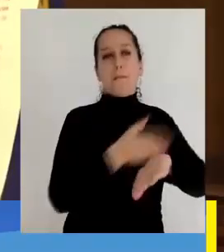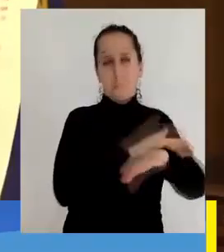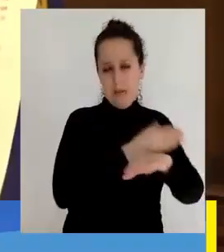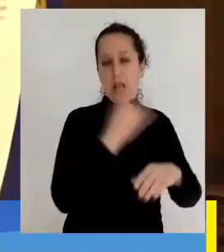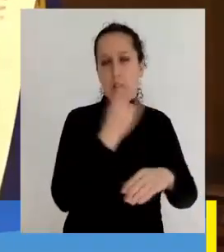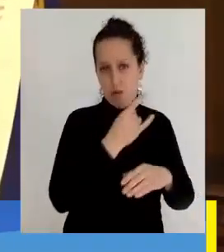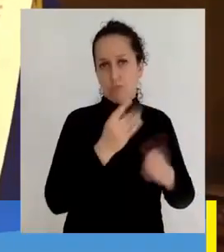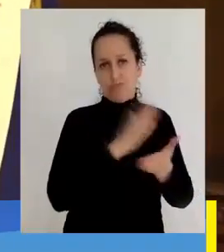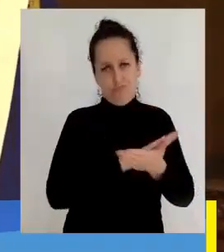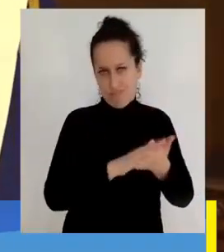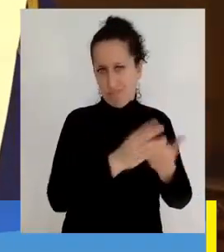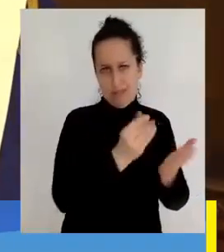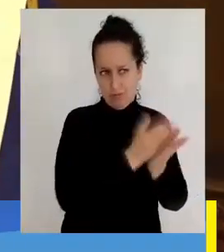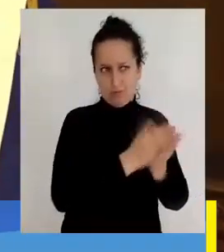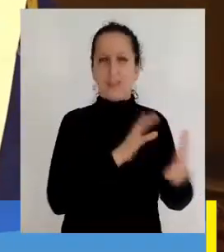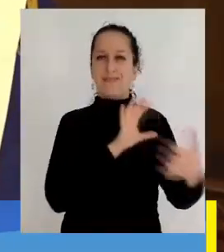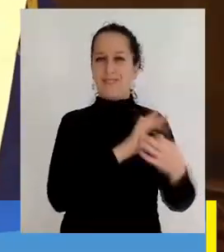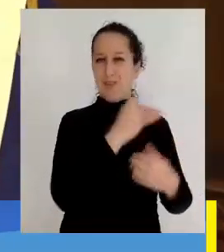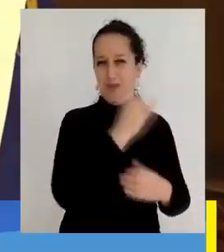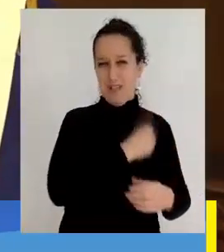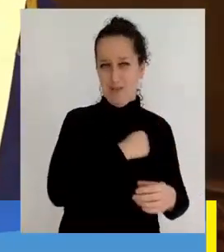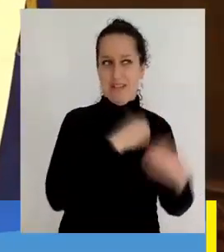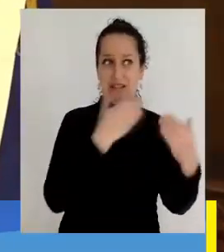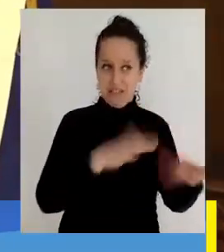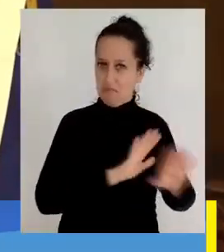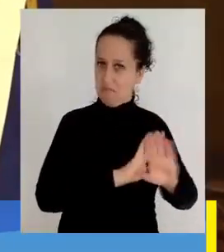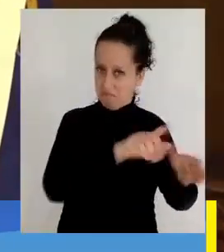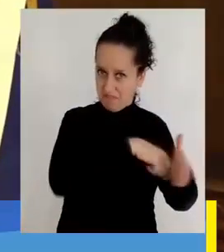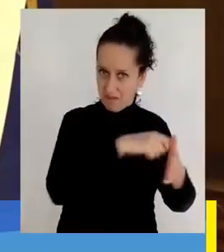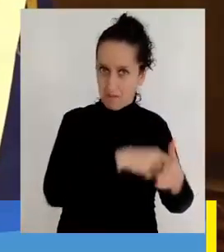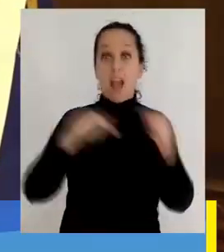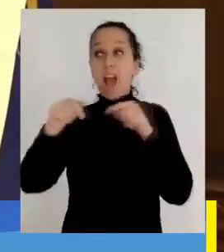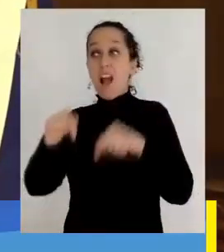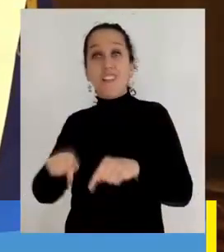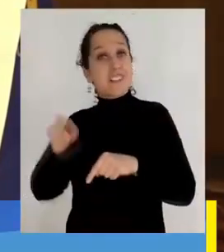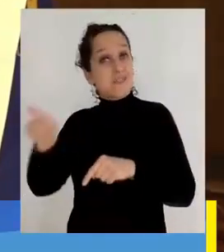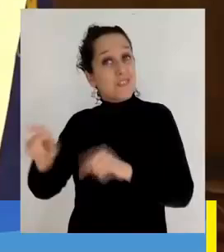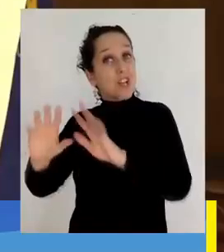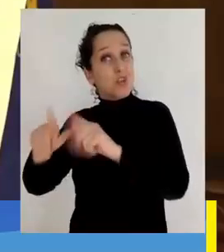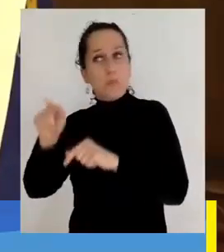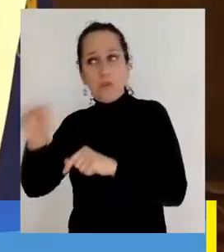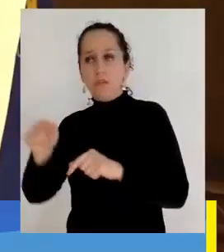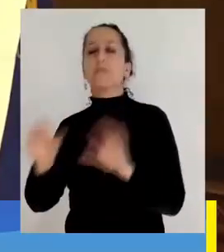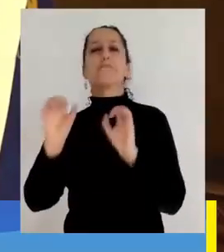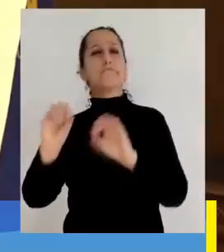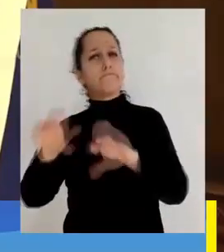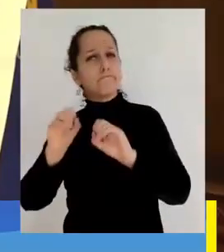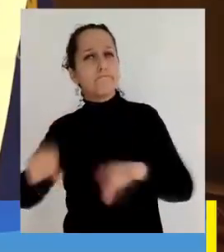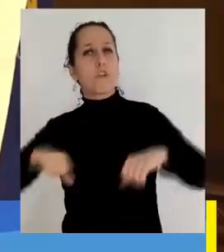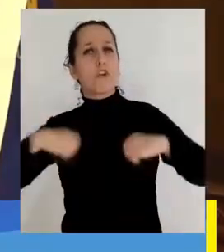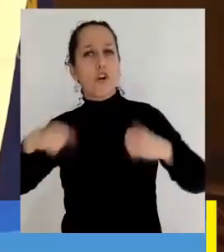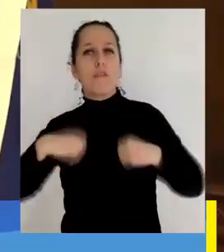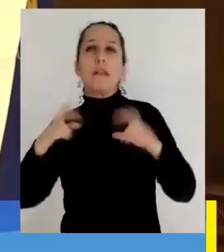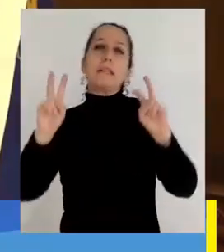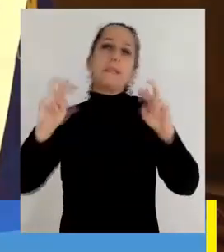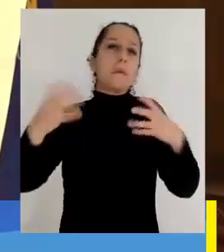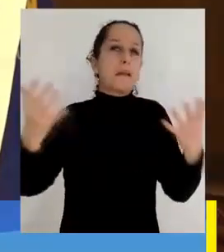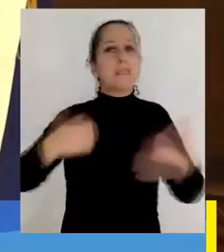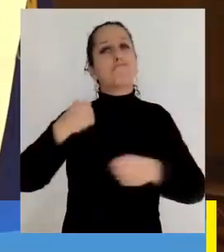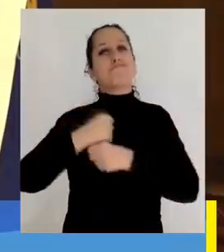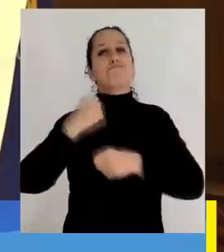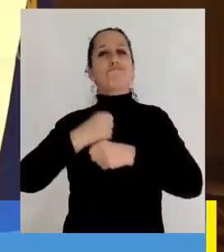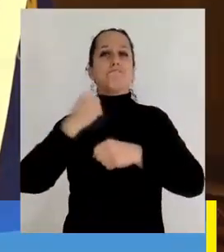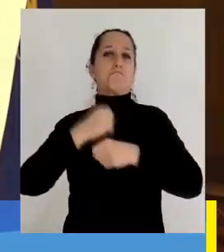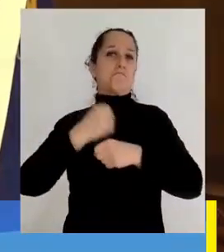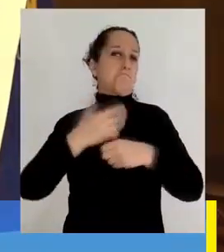de preuniversitarios totalmente gratuitos con esta casa de estudio. Hoy, con esta agrupación que permite capacitar a jóvenes en